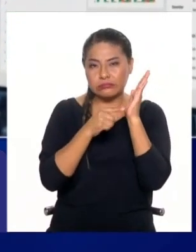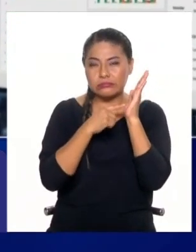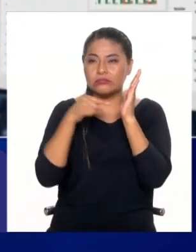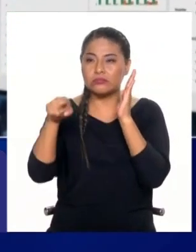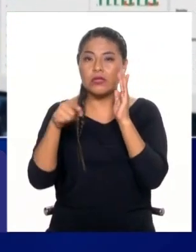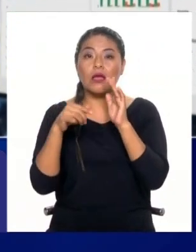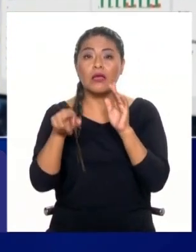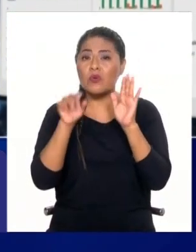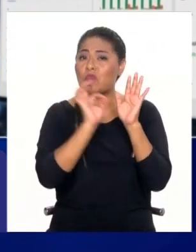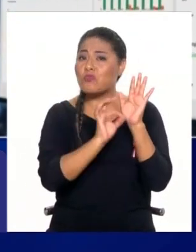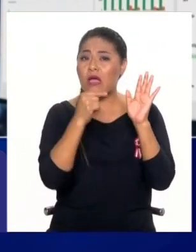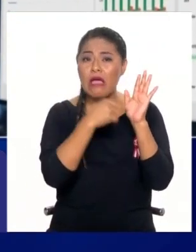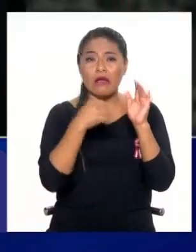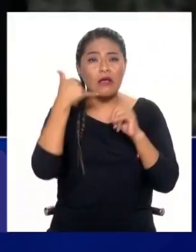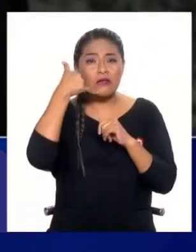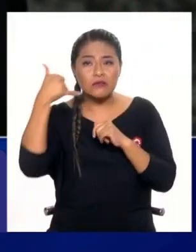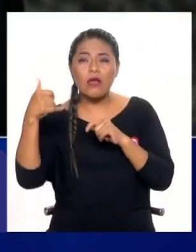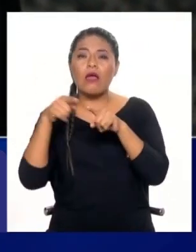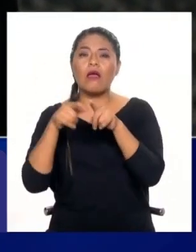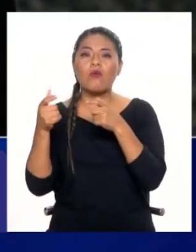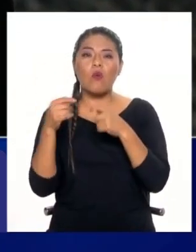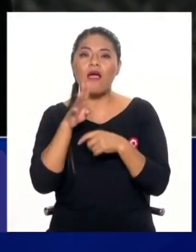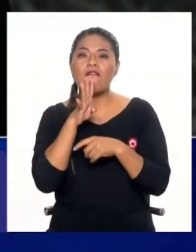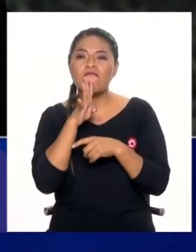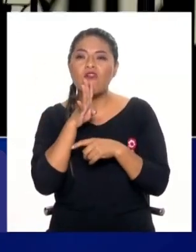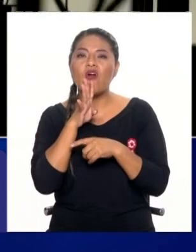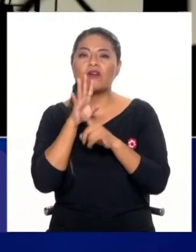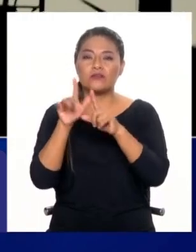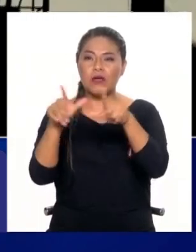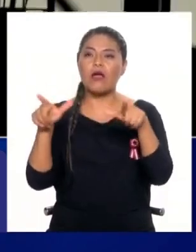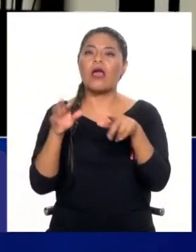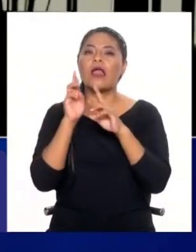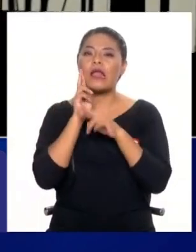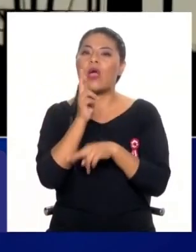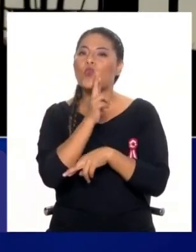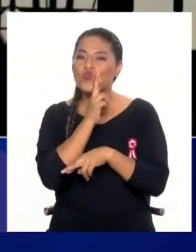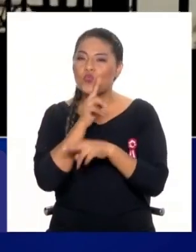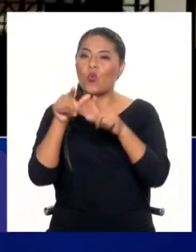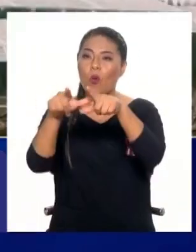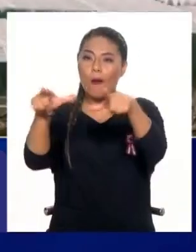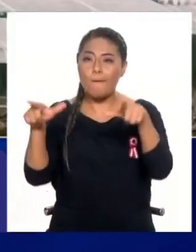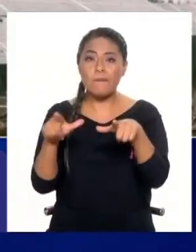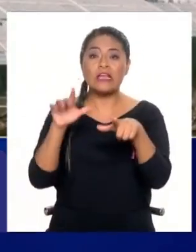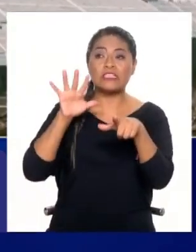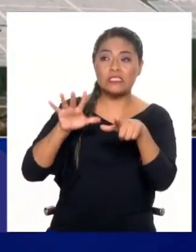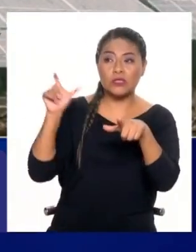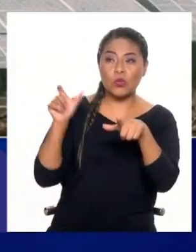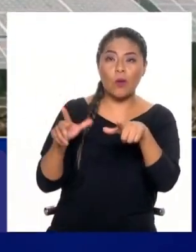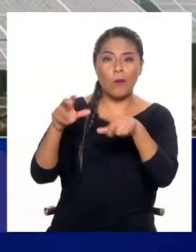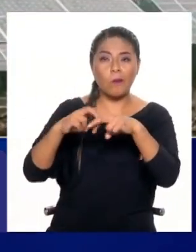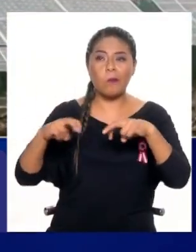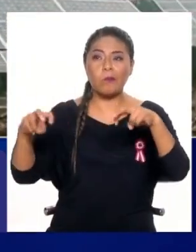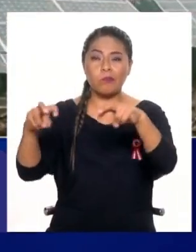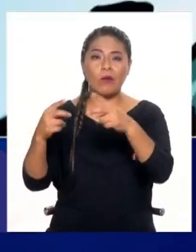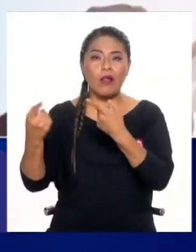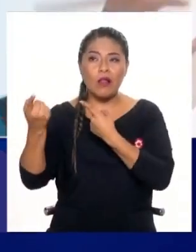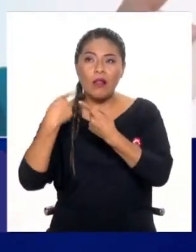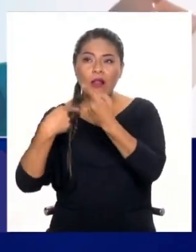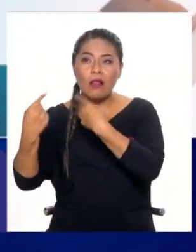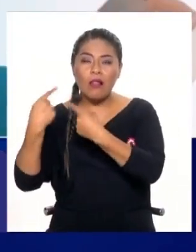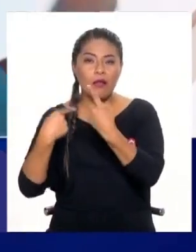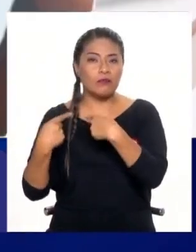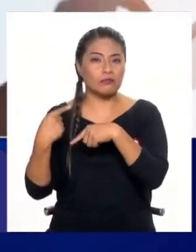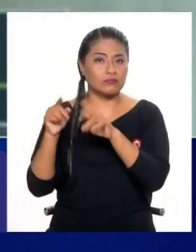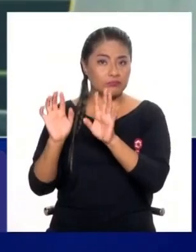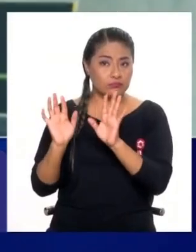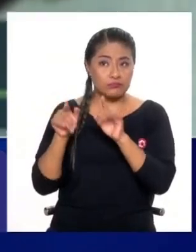hacía la llamada, hacía la simulación de la voz, hacía el intercambio de mensajes, ¿no es cierto? Y respondía a las